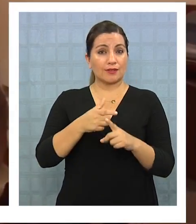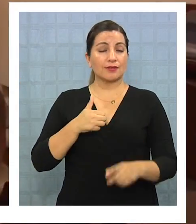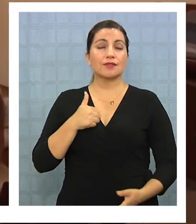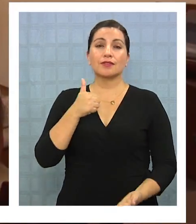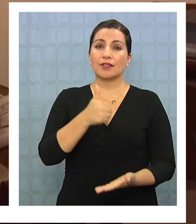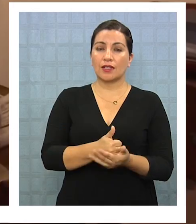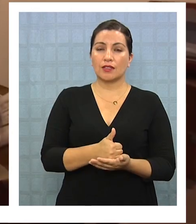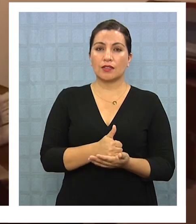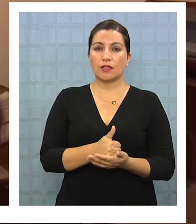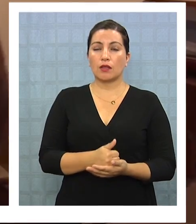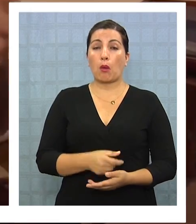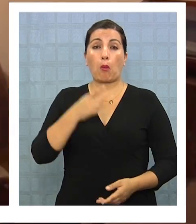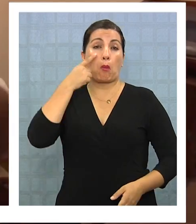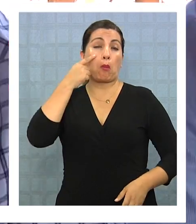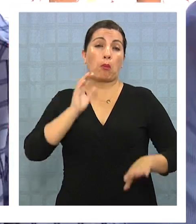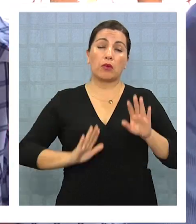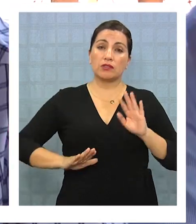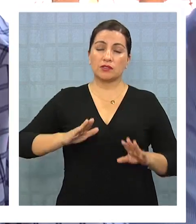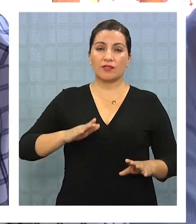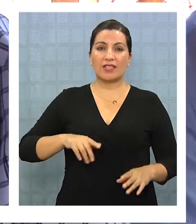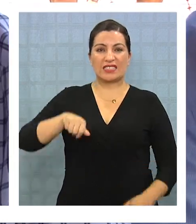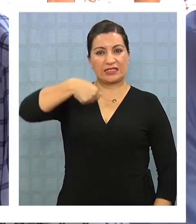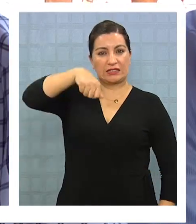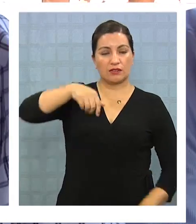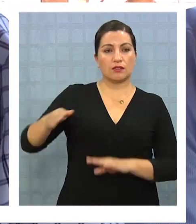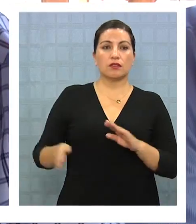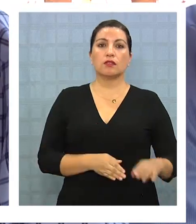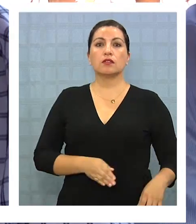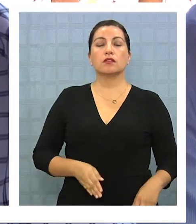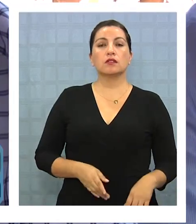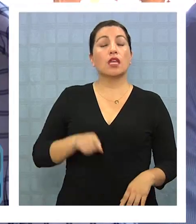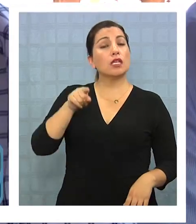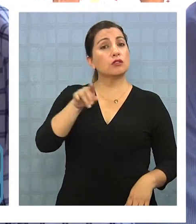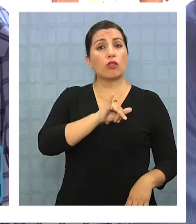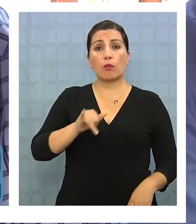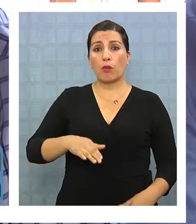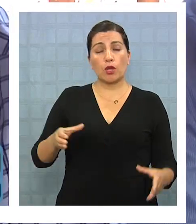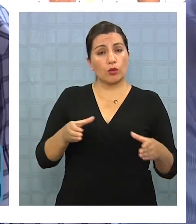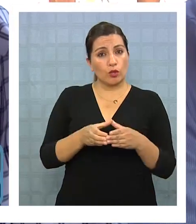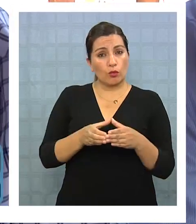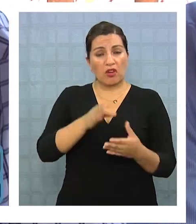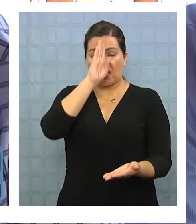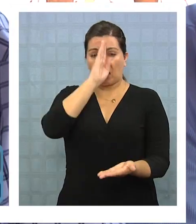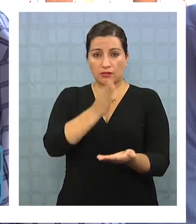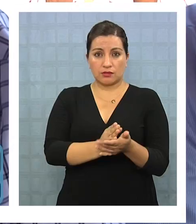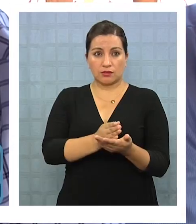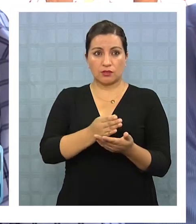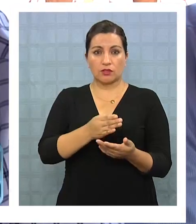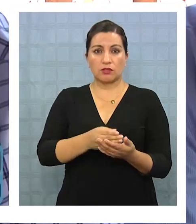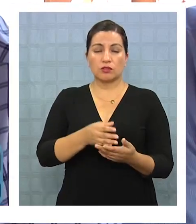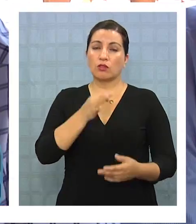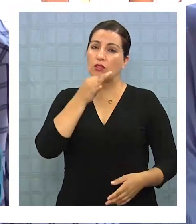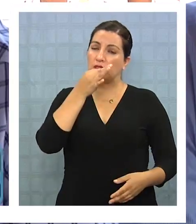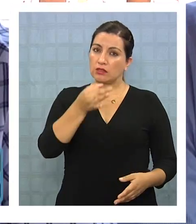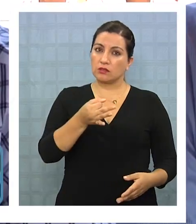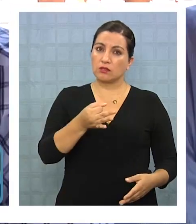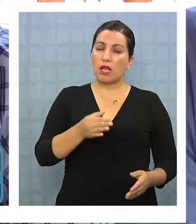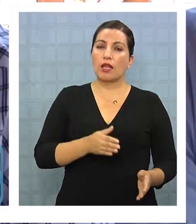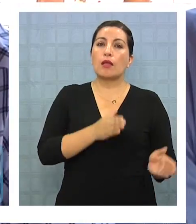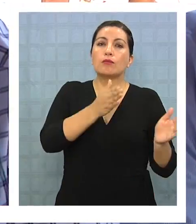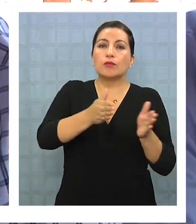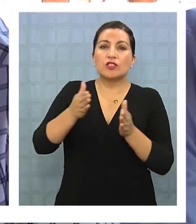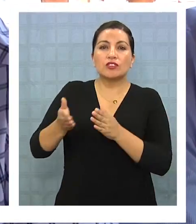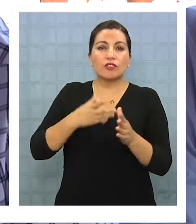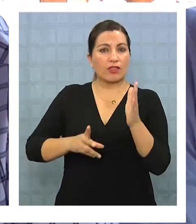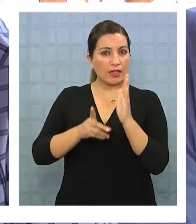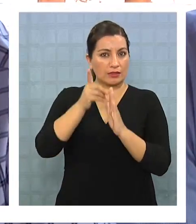candidato a senador de su sector. Mire, sobre ese tema el partido en su momento optará la decisión. Lo que yo señalaba es que se puede ser garante de que el proceso se